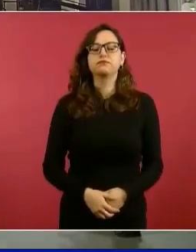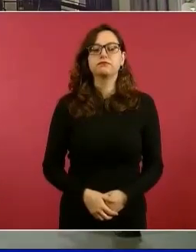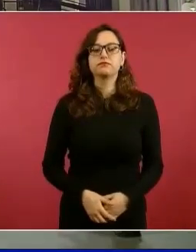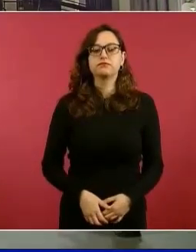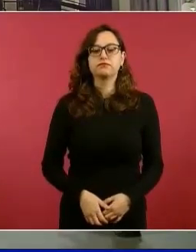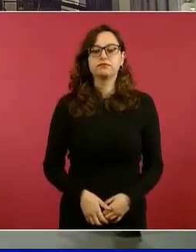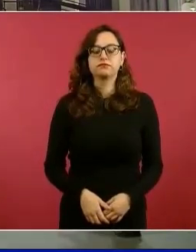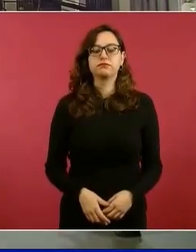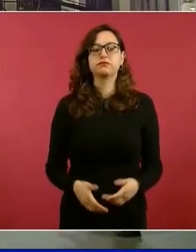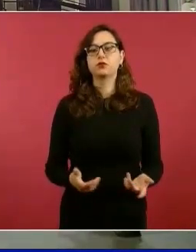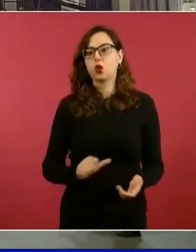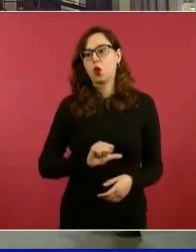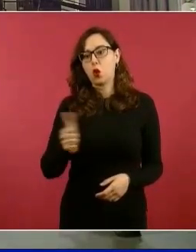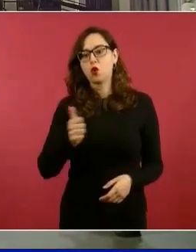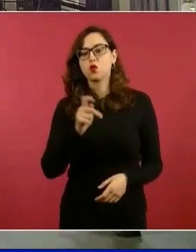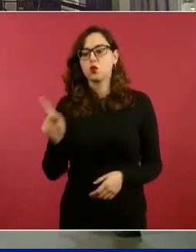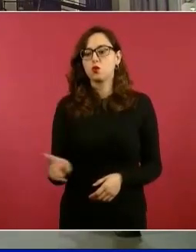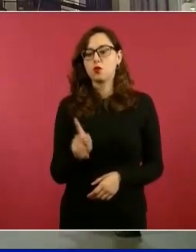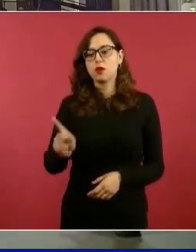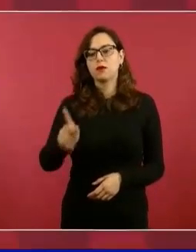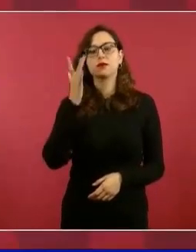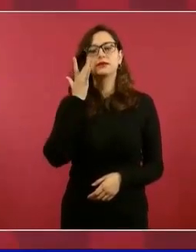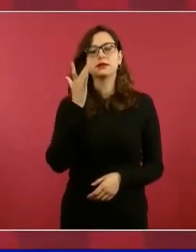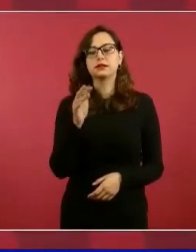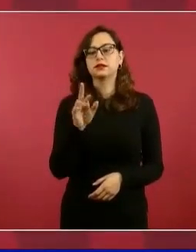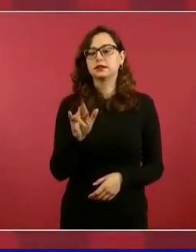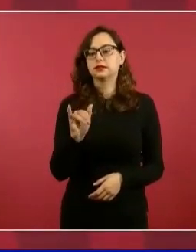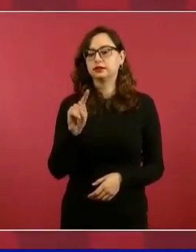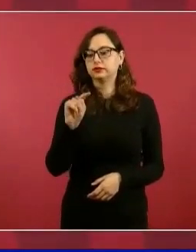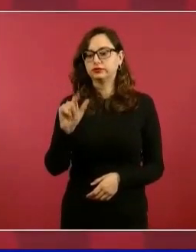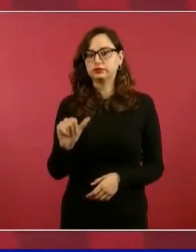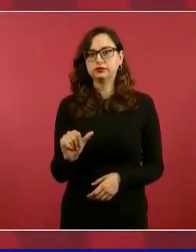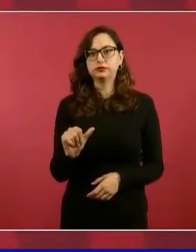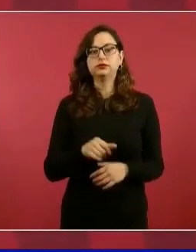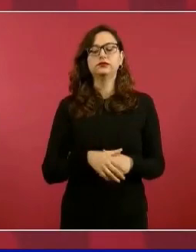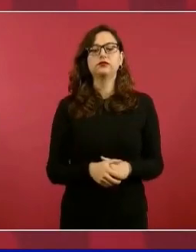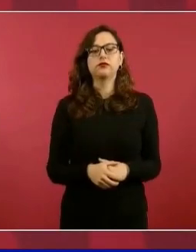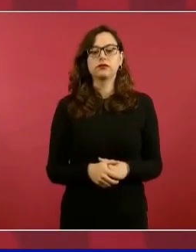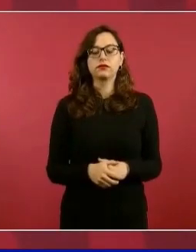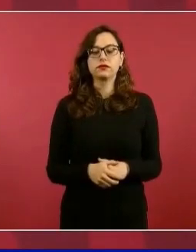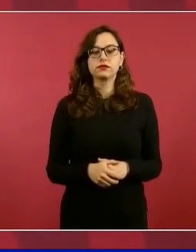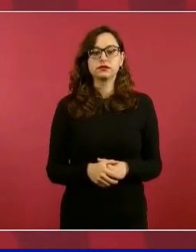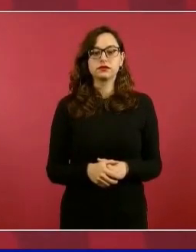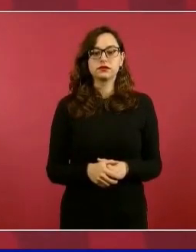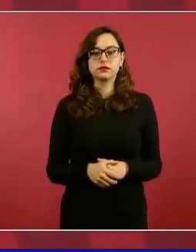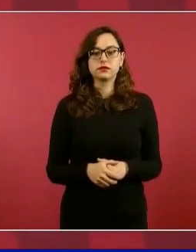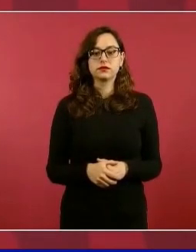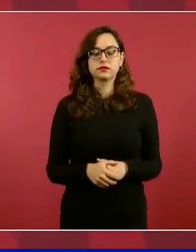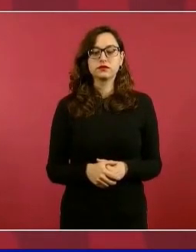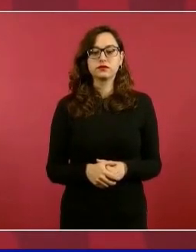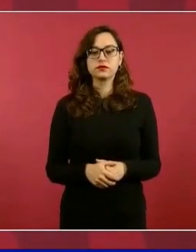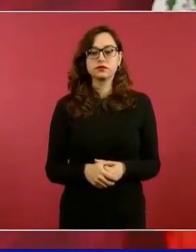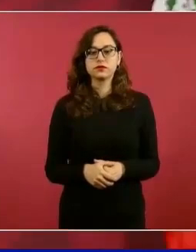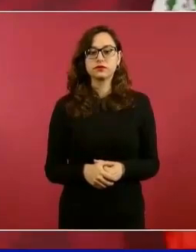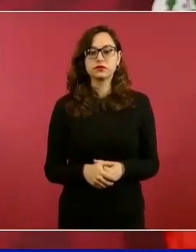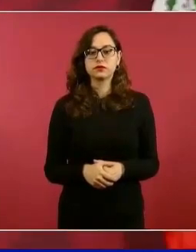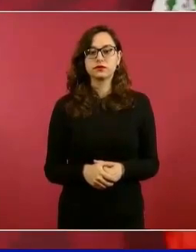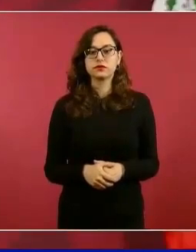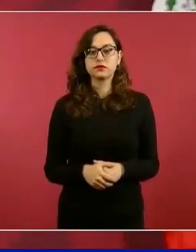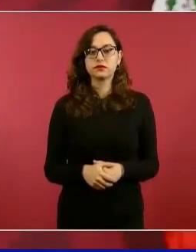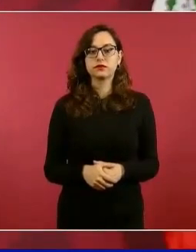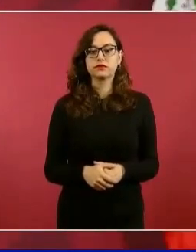Santa Rita, aquí en Puebla, ya en el tramo de